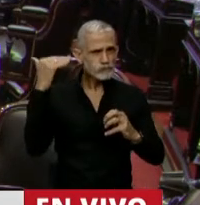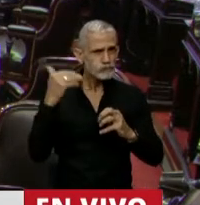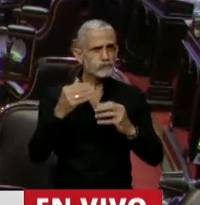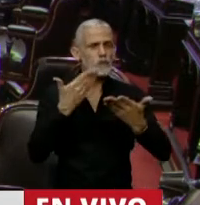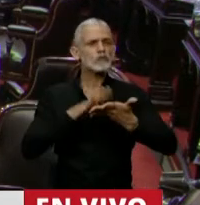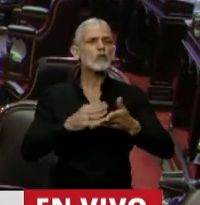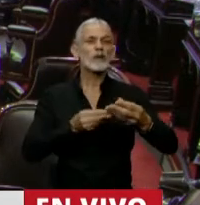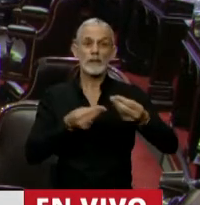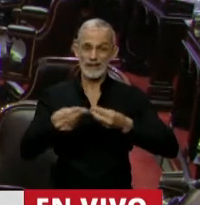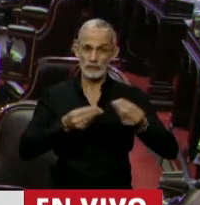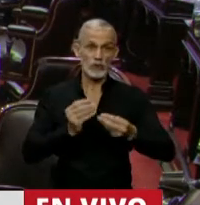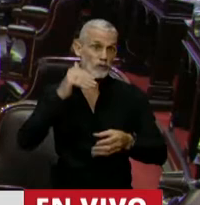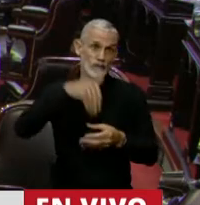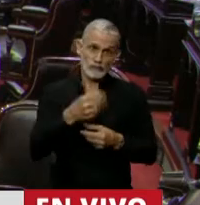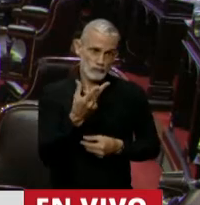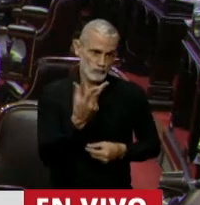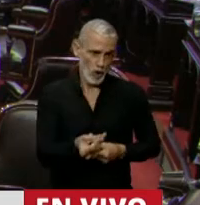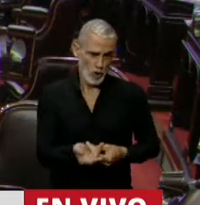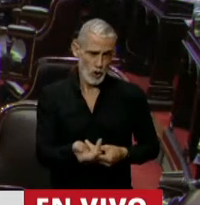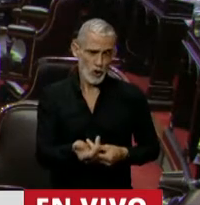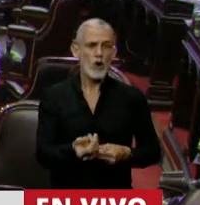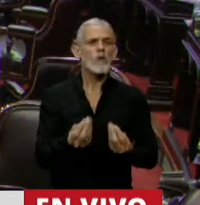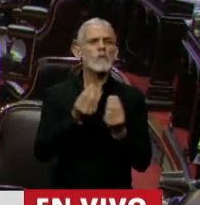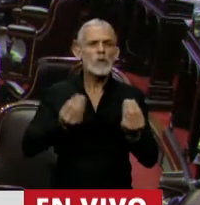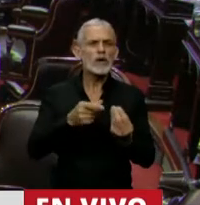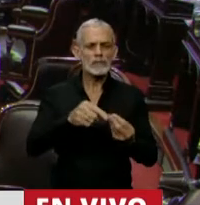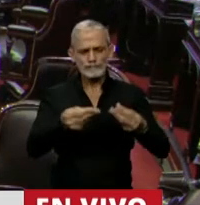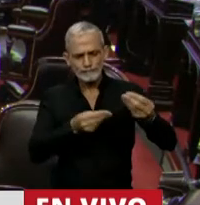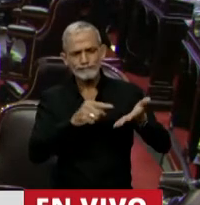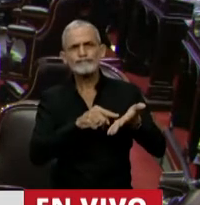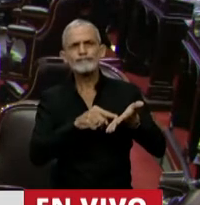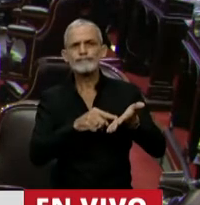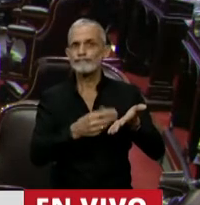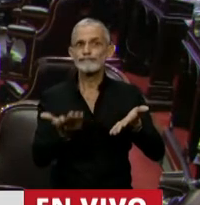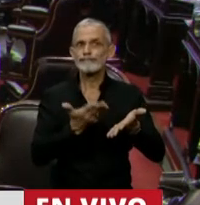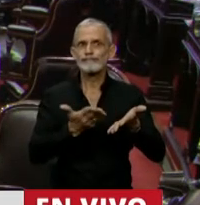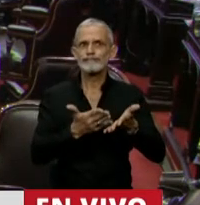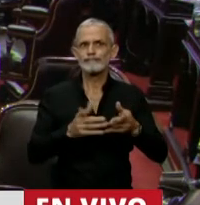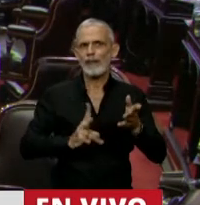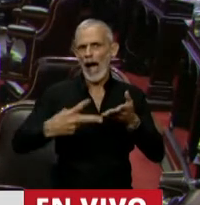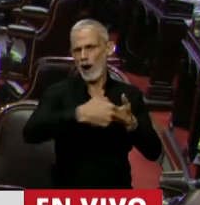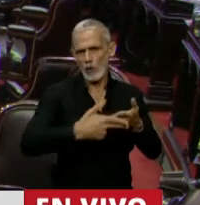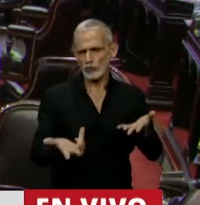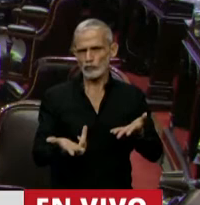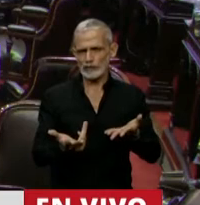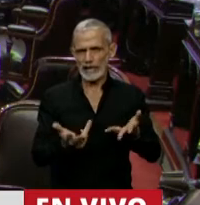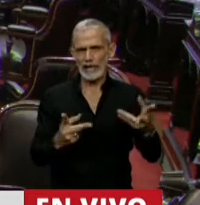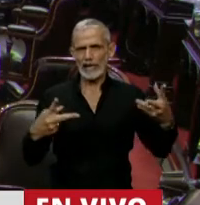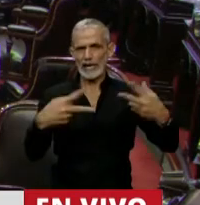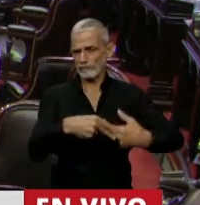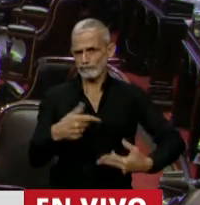presupuesto, nuestro voto negativo por tratarse de un presupuesto de ajuste y quiero además